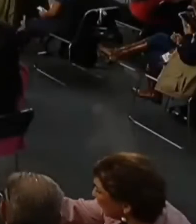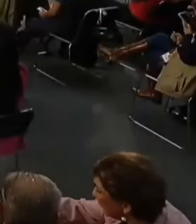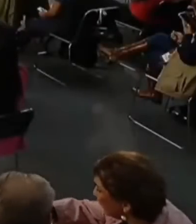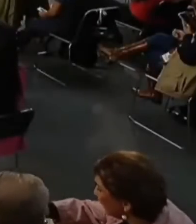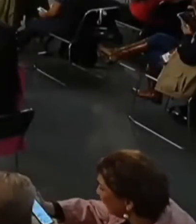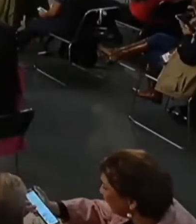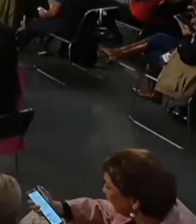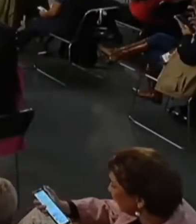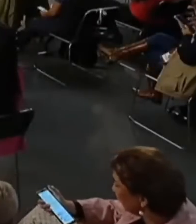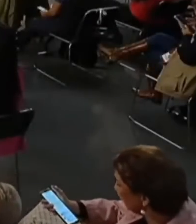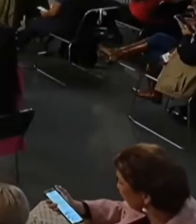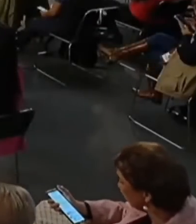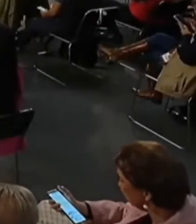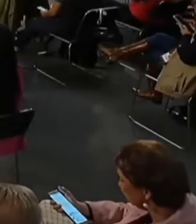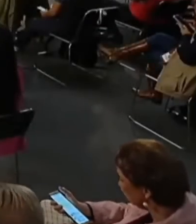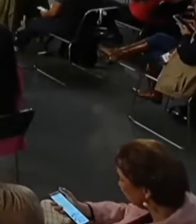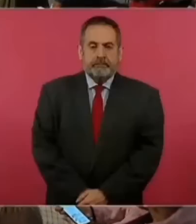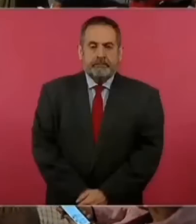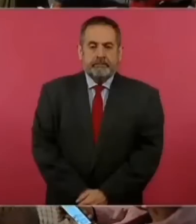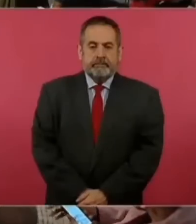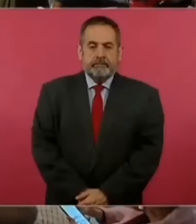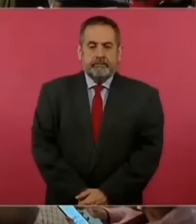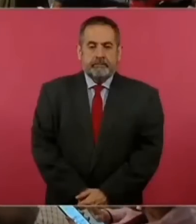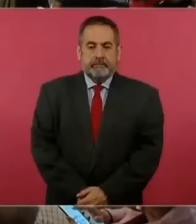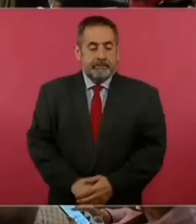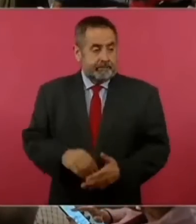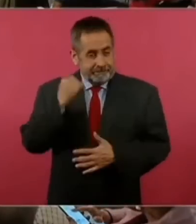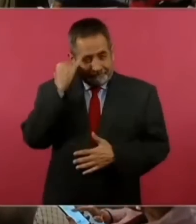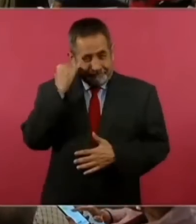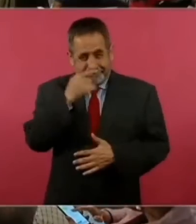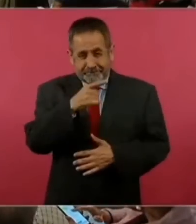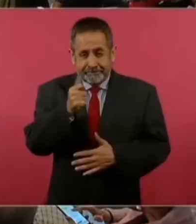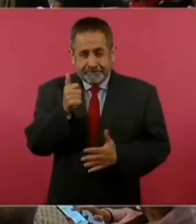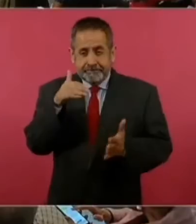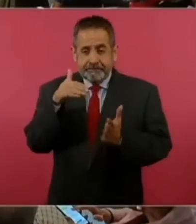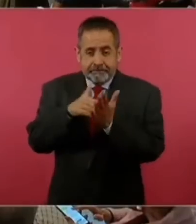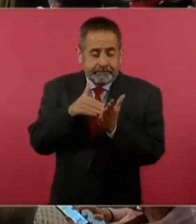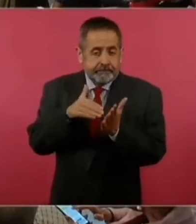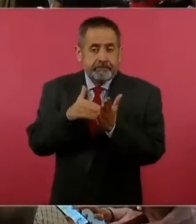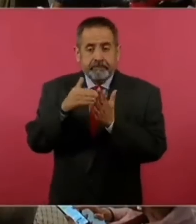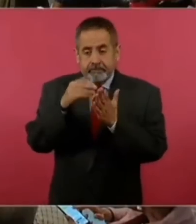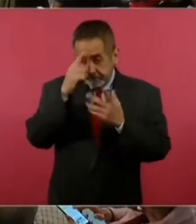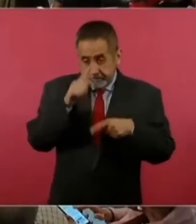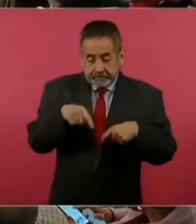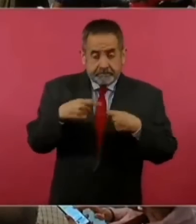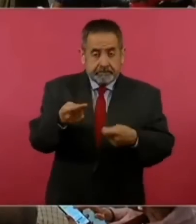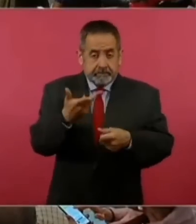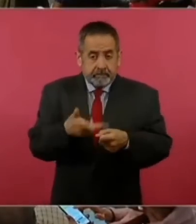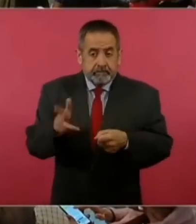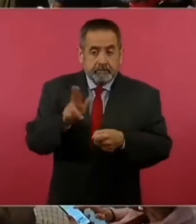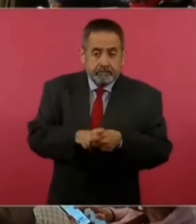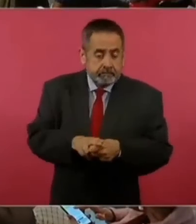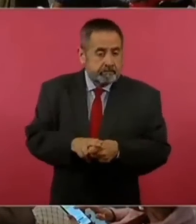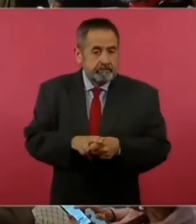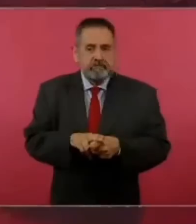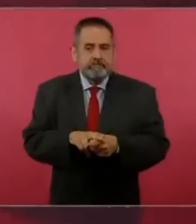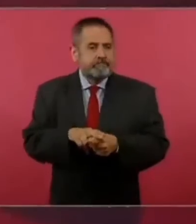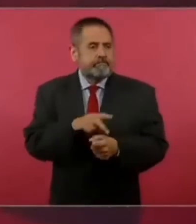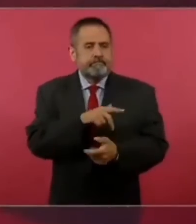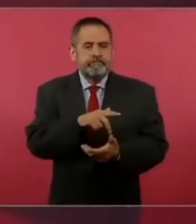para estos nueve hospitales pues ya no tienes presupuesto o ya no tienes